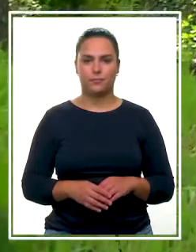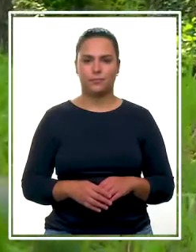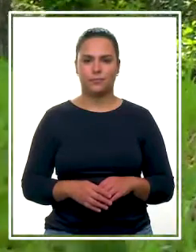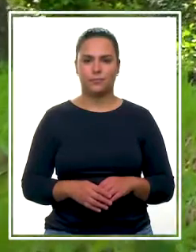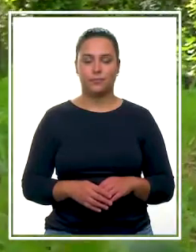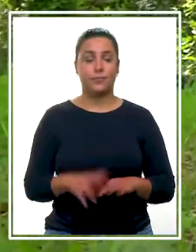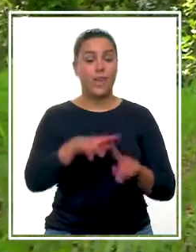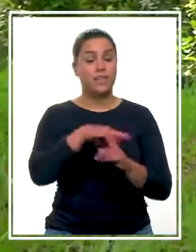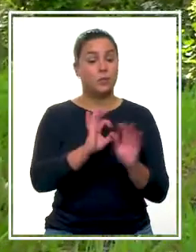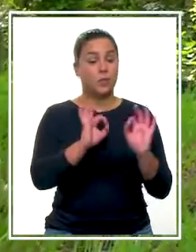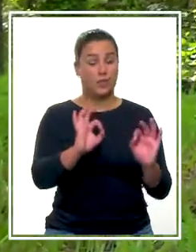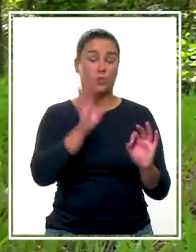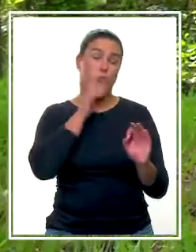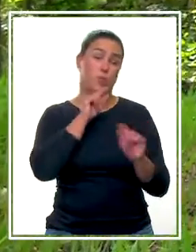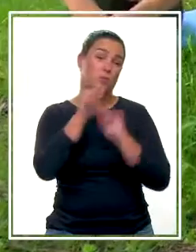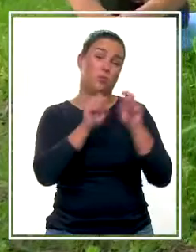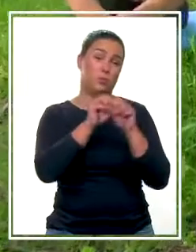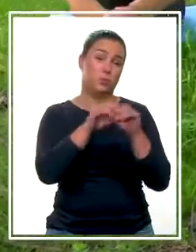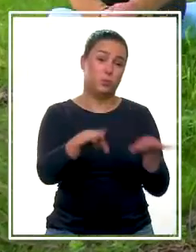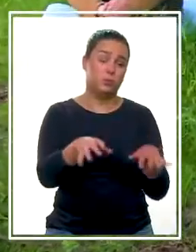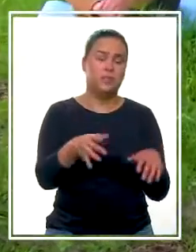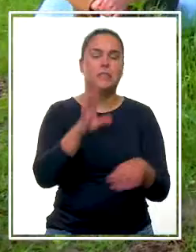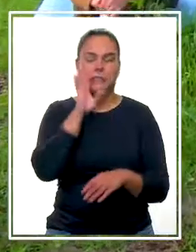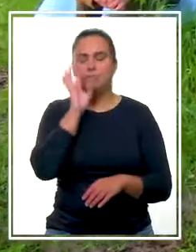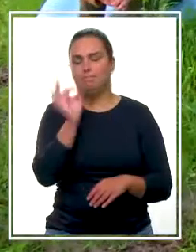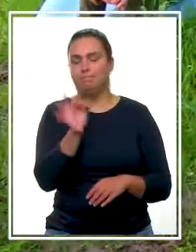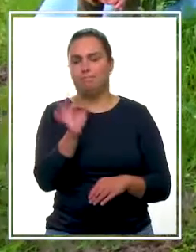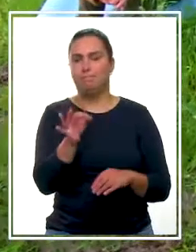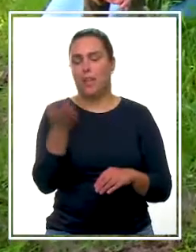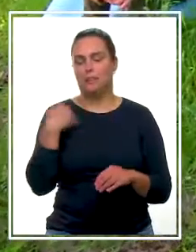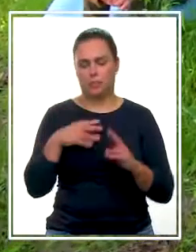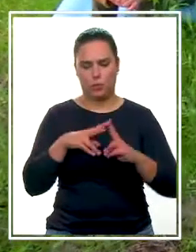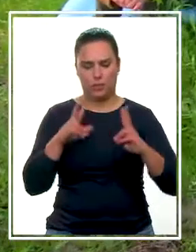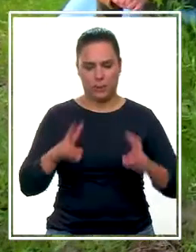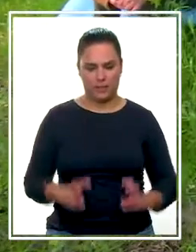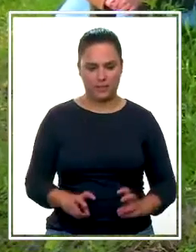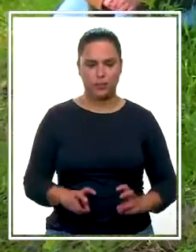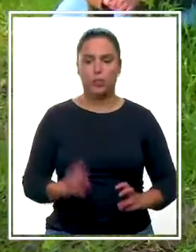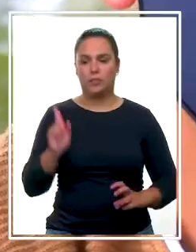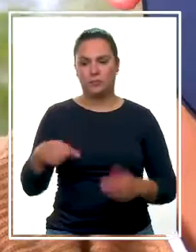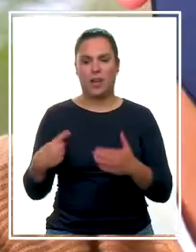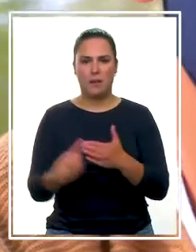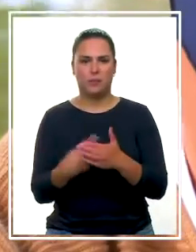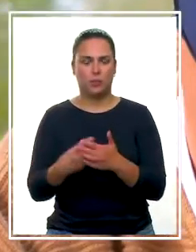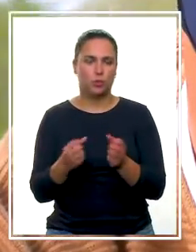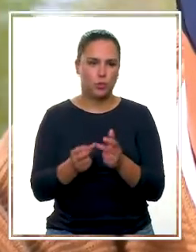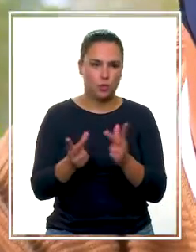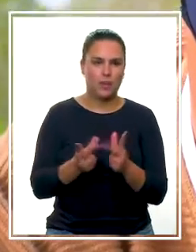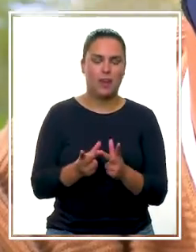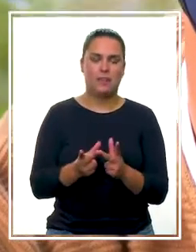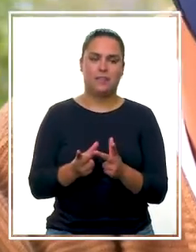En esta situación de pandemia es verdad que tanto el confinamiento como el aislamiento social